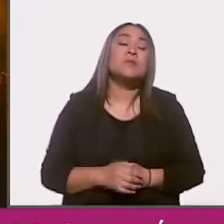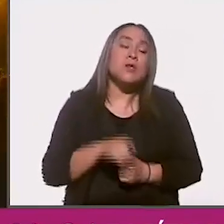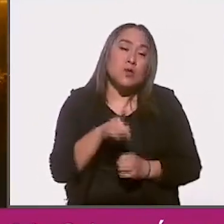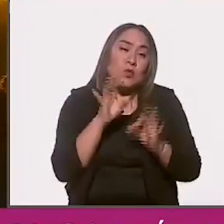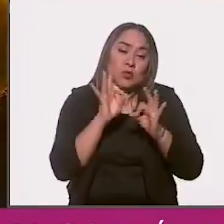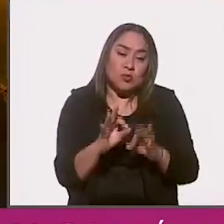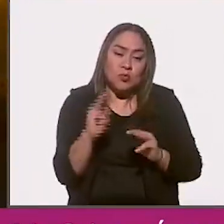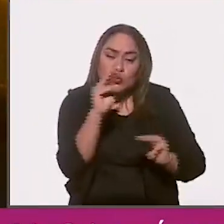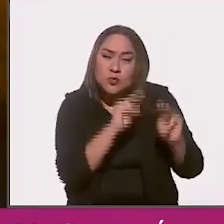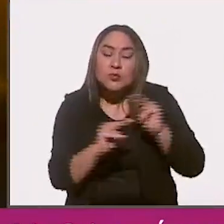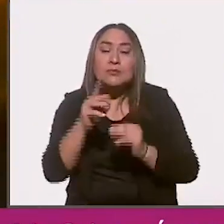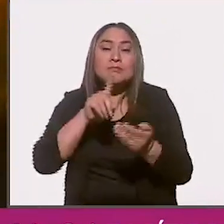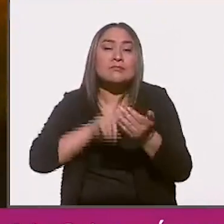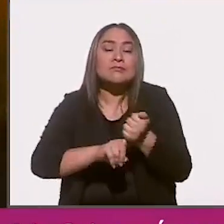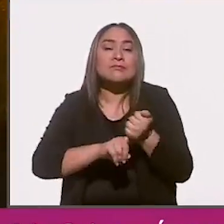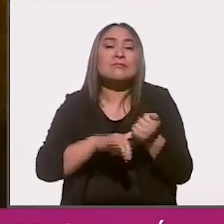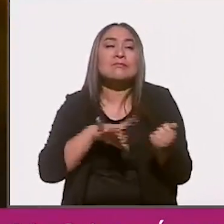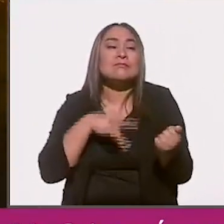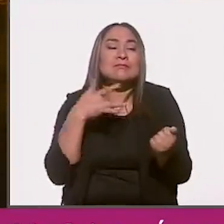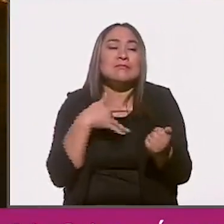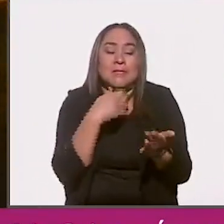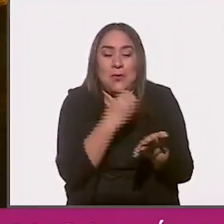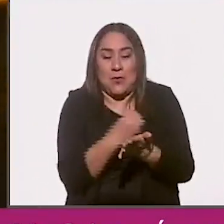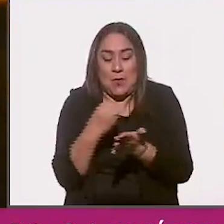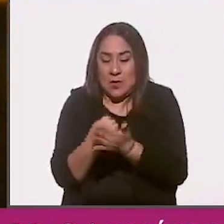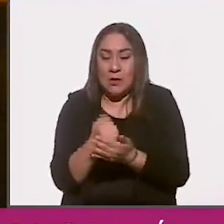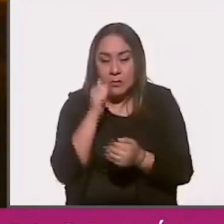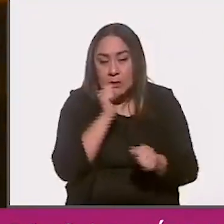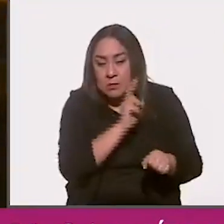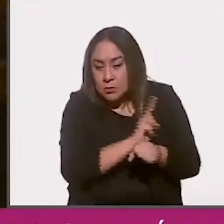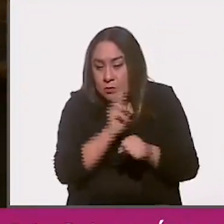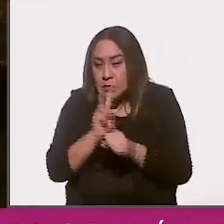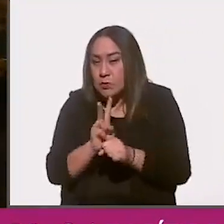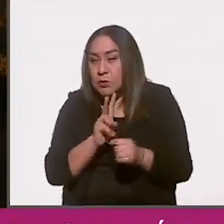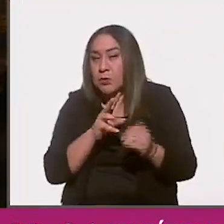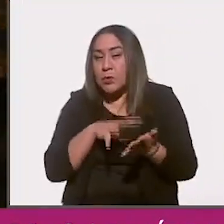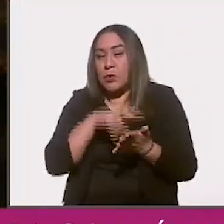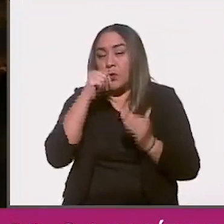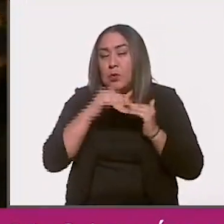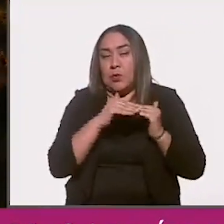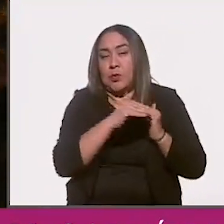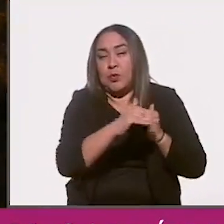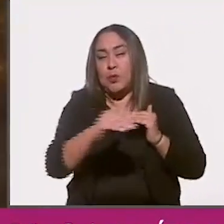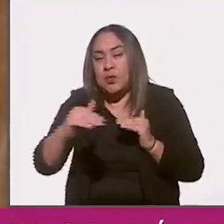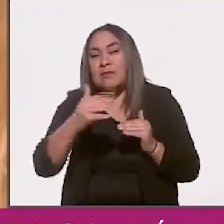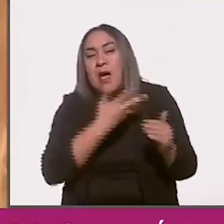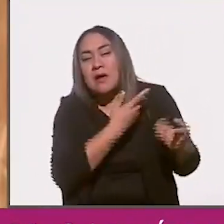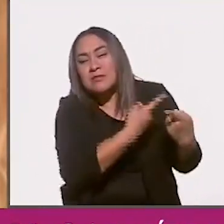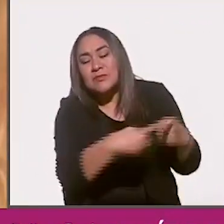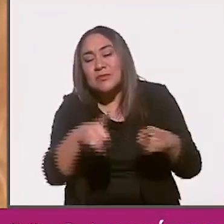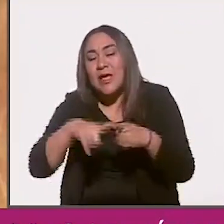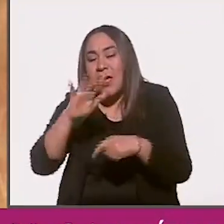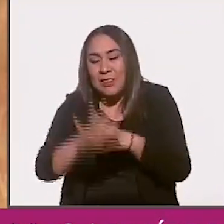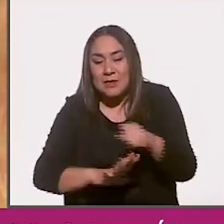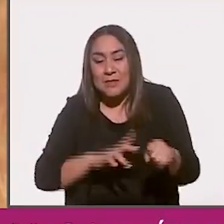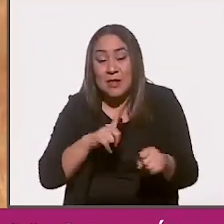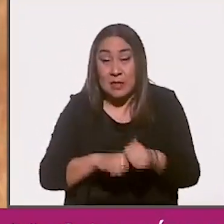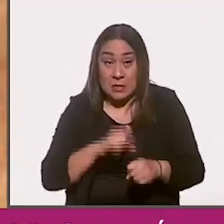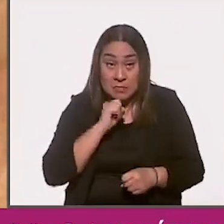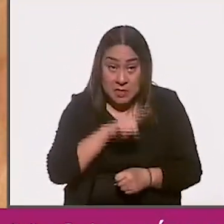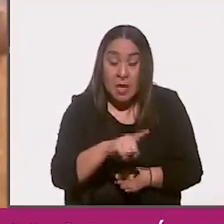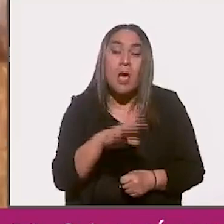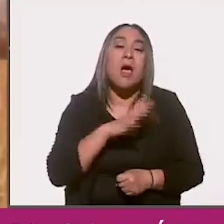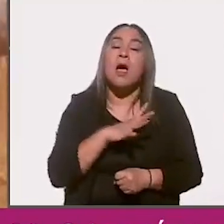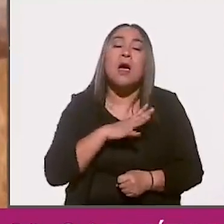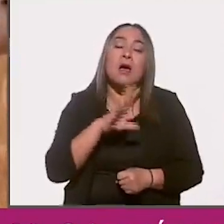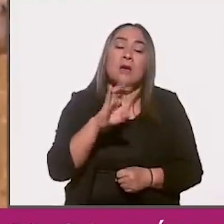corazones oro y sus aguaros vigilan las extensas planicies, hábitat de diversas especies. Aquí vive